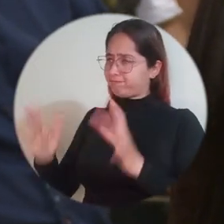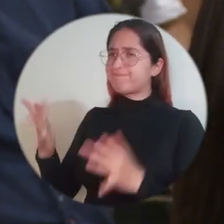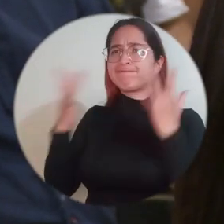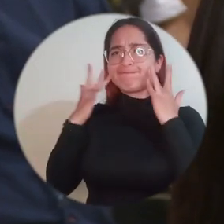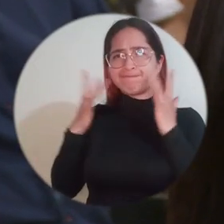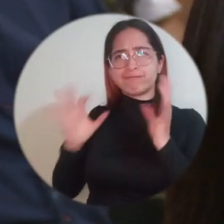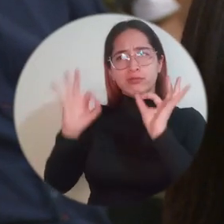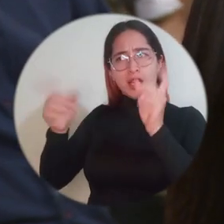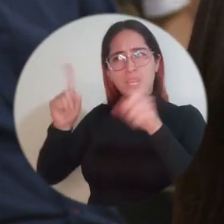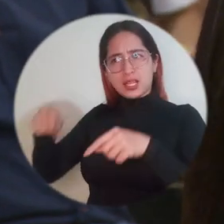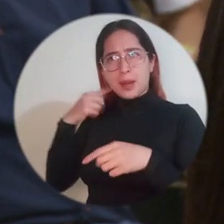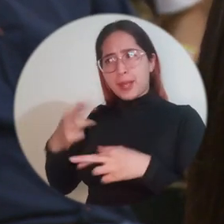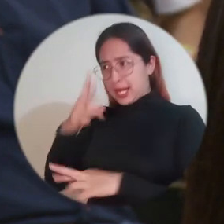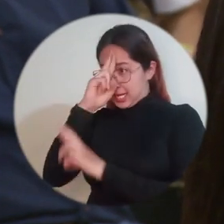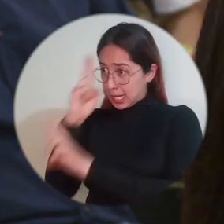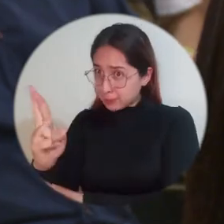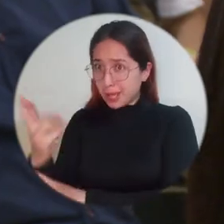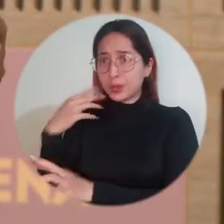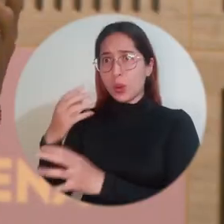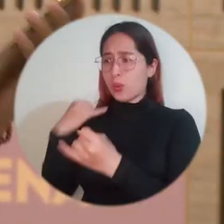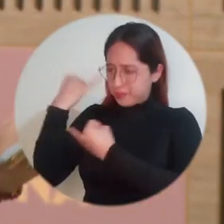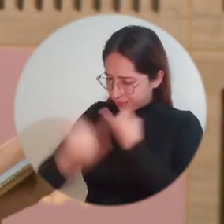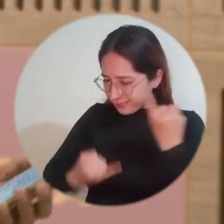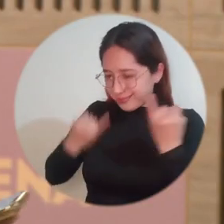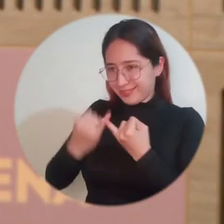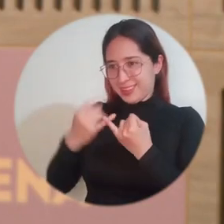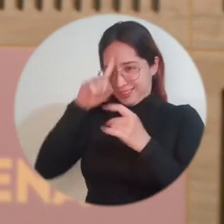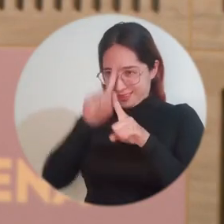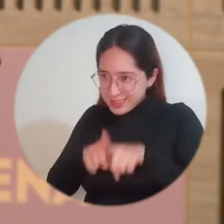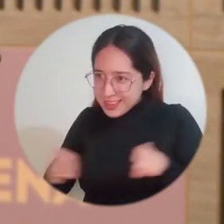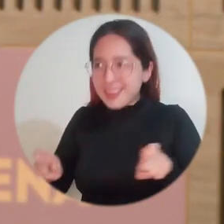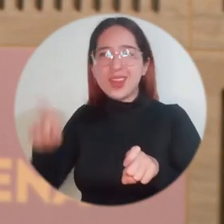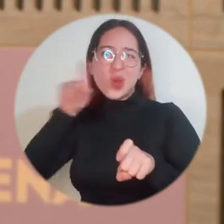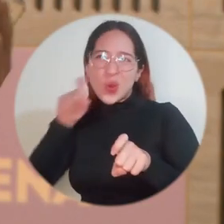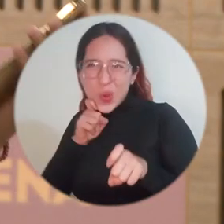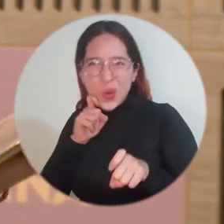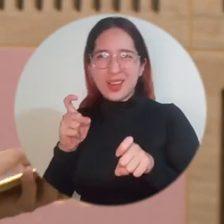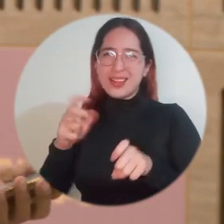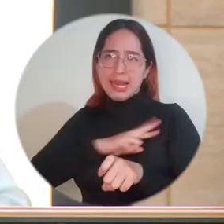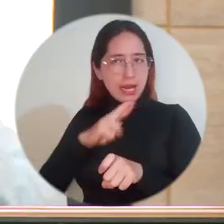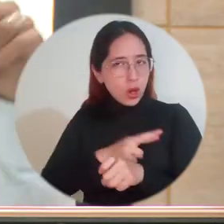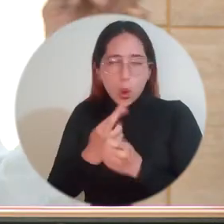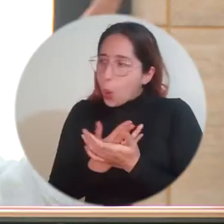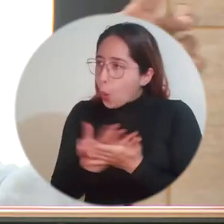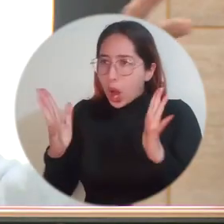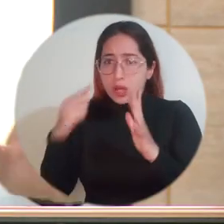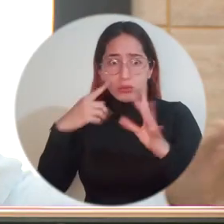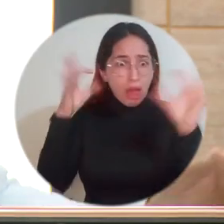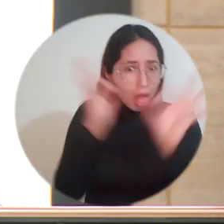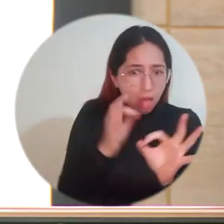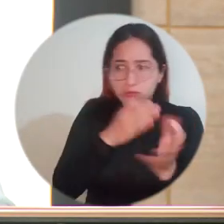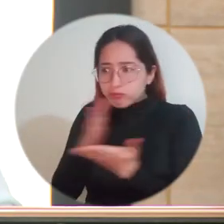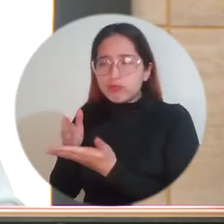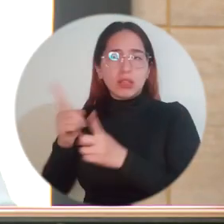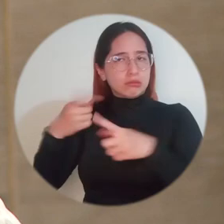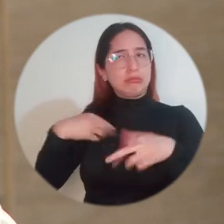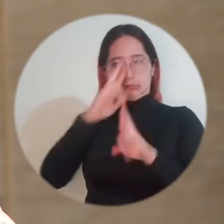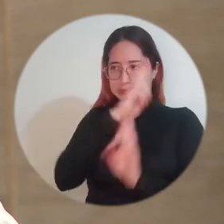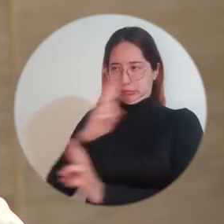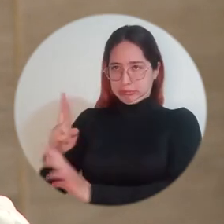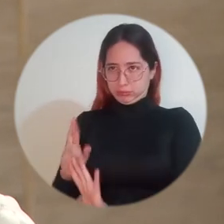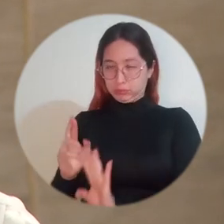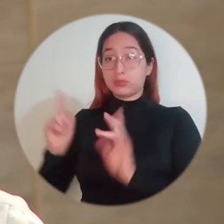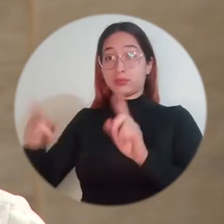derecho colectivo, pero también derecho al respeto a la identidad, a la diversidad sexual, religiosa o cualquier otro tipo de orientación.